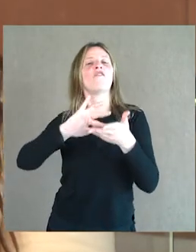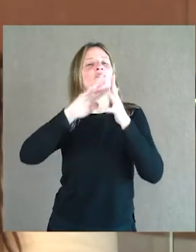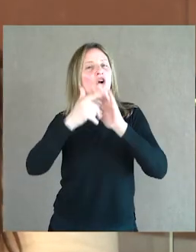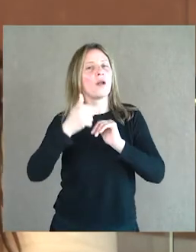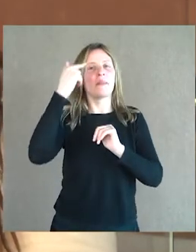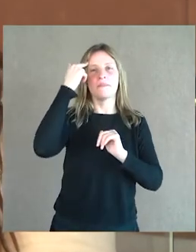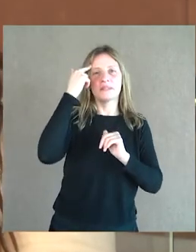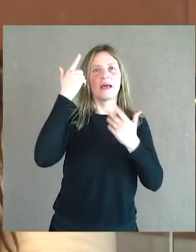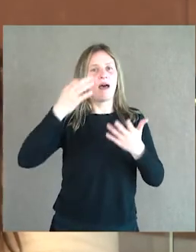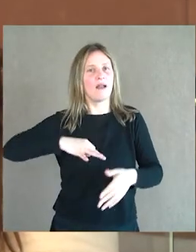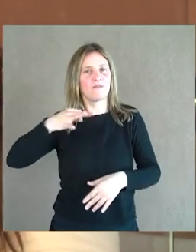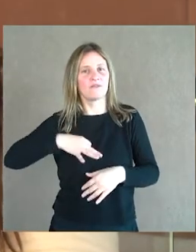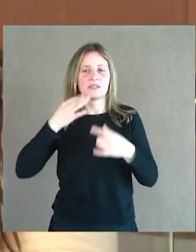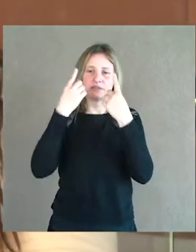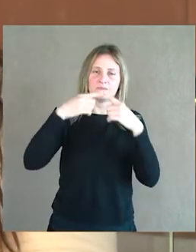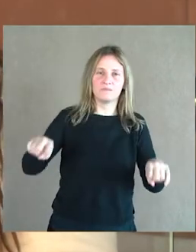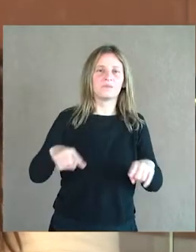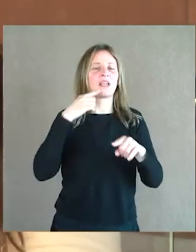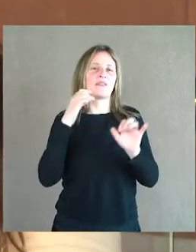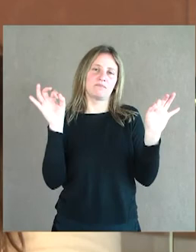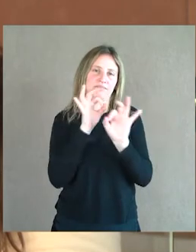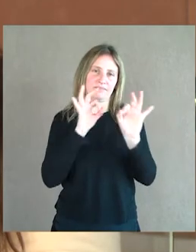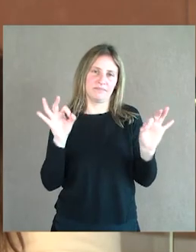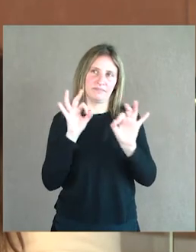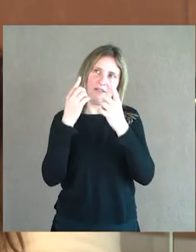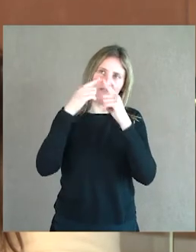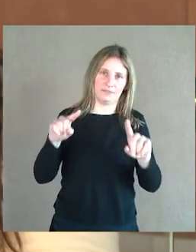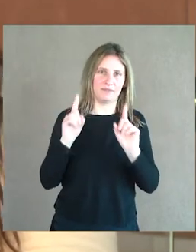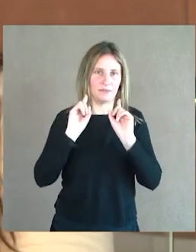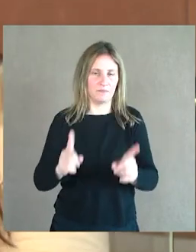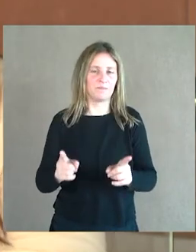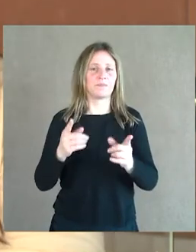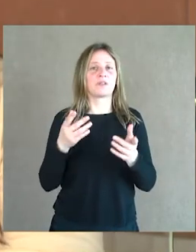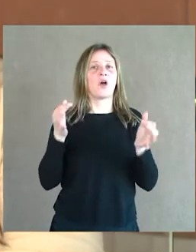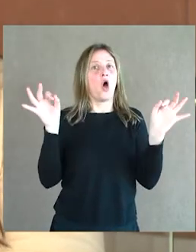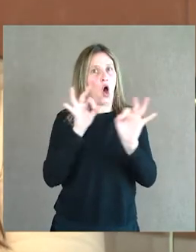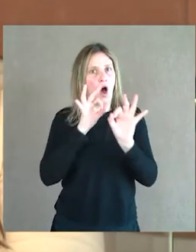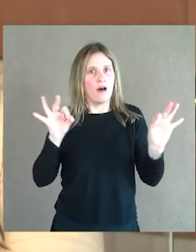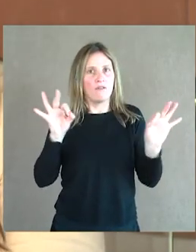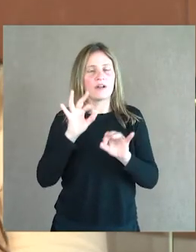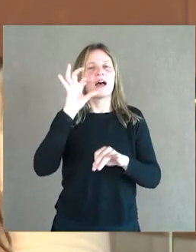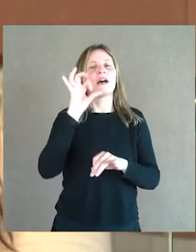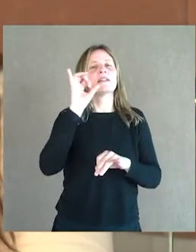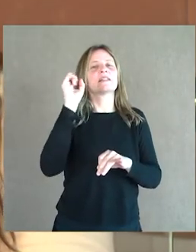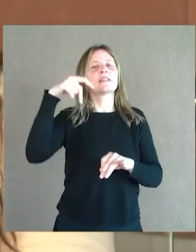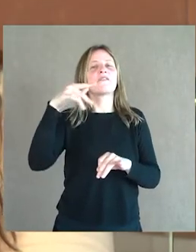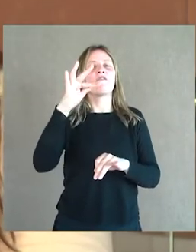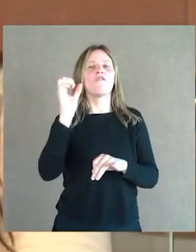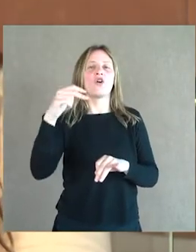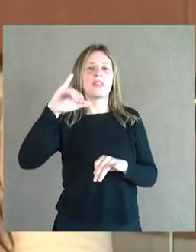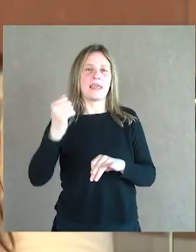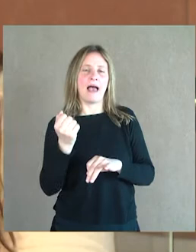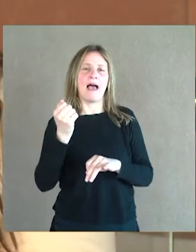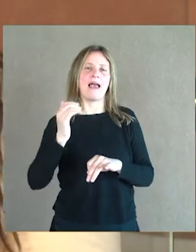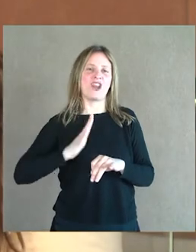pensar, de vivir y de componer también. Haydn. Justamente esta obra, la Sinfonía Heroica, ya